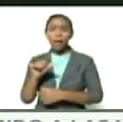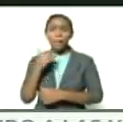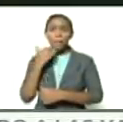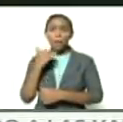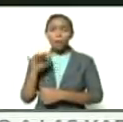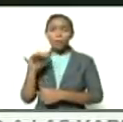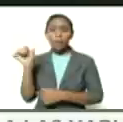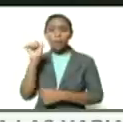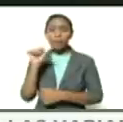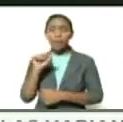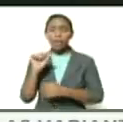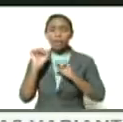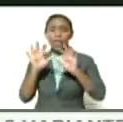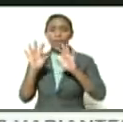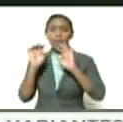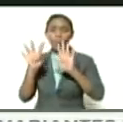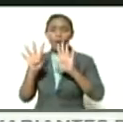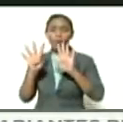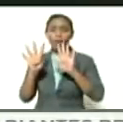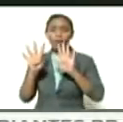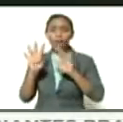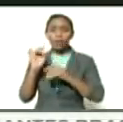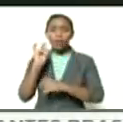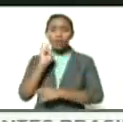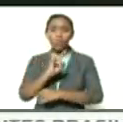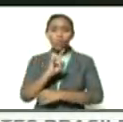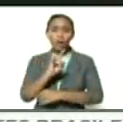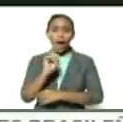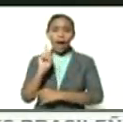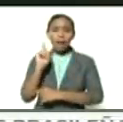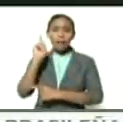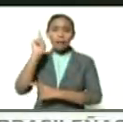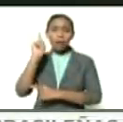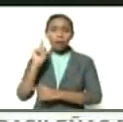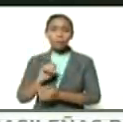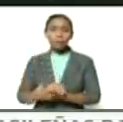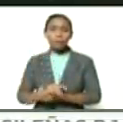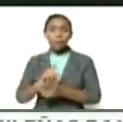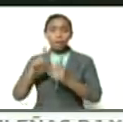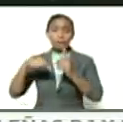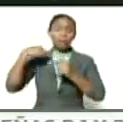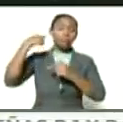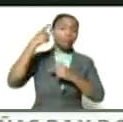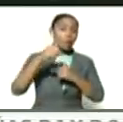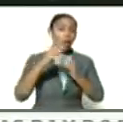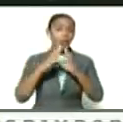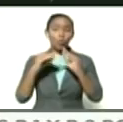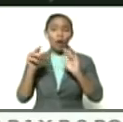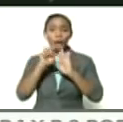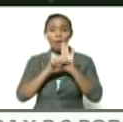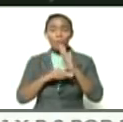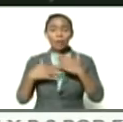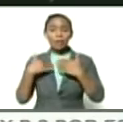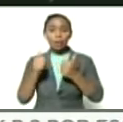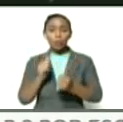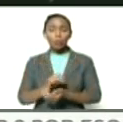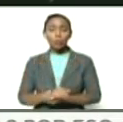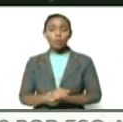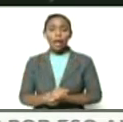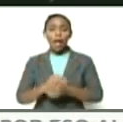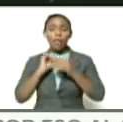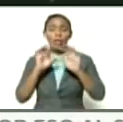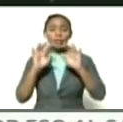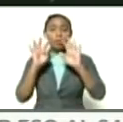19 cae lunes de la arriba bueno será con todas las medidas de bioseguridad el